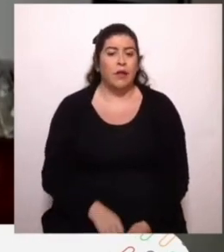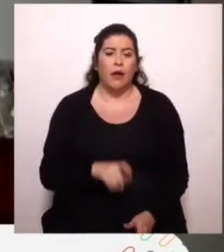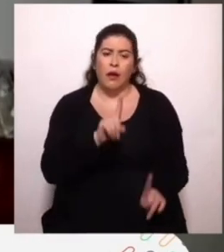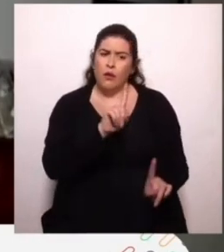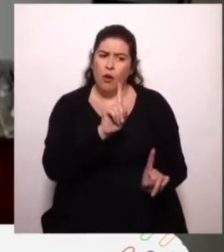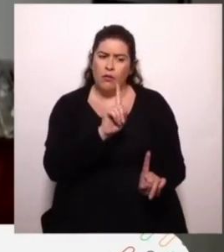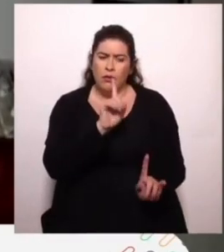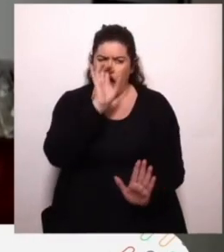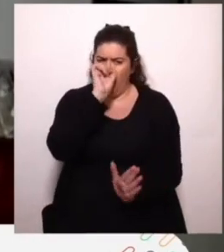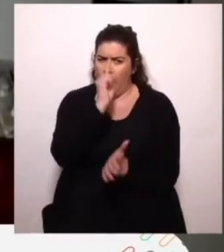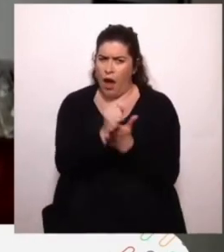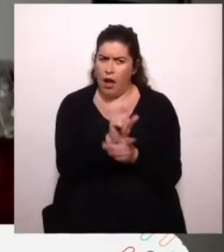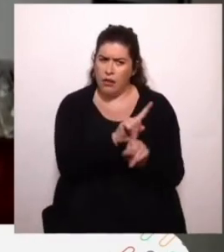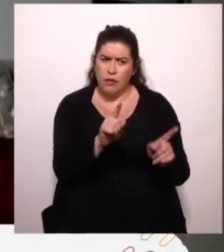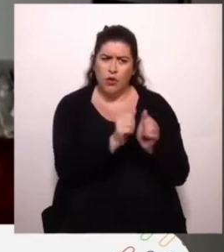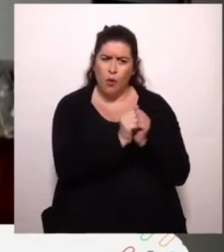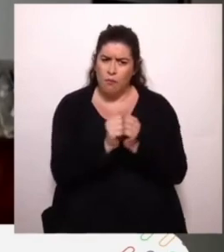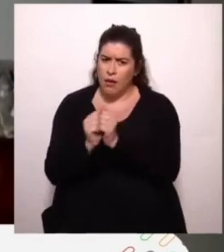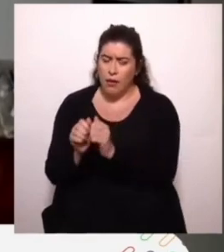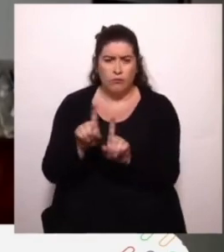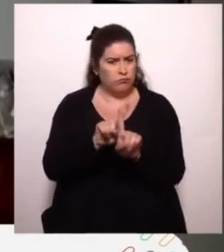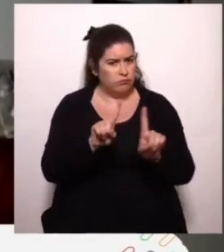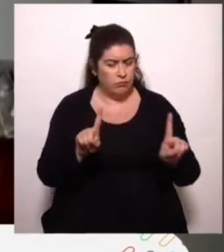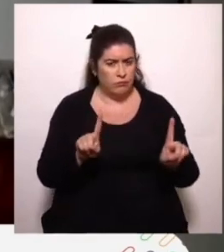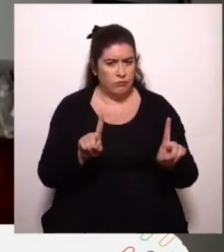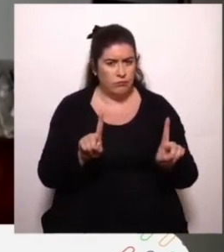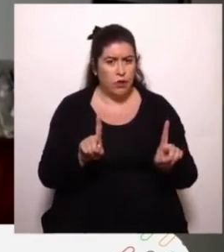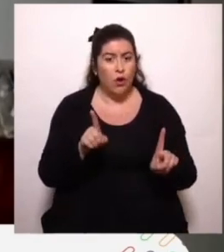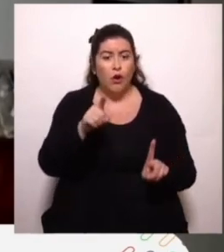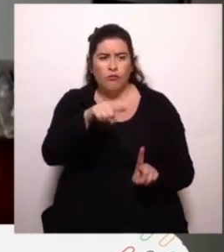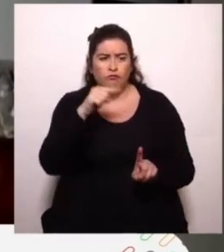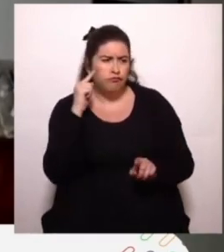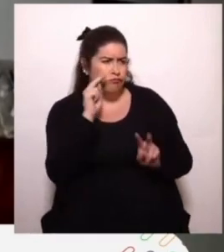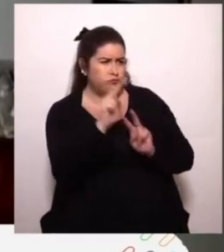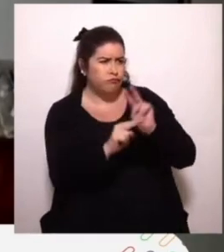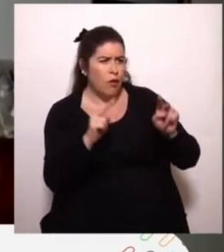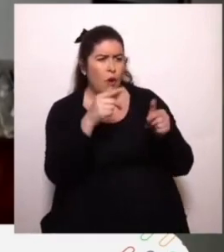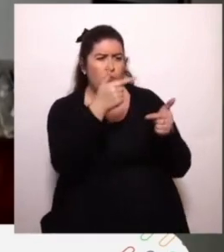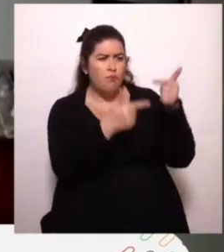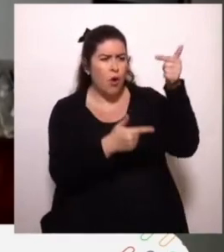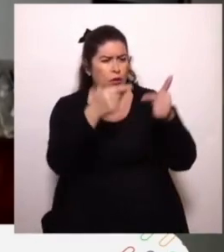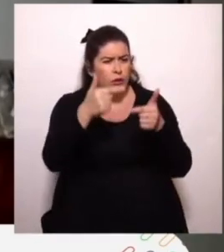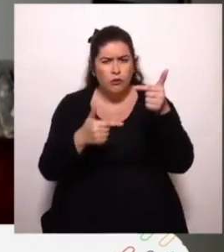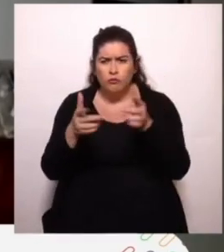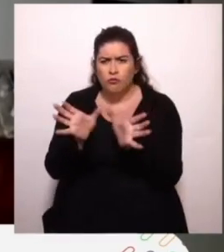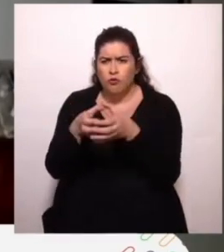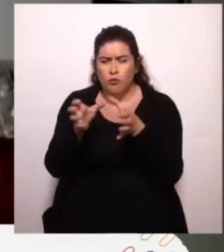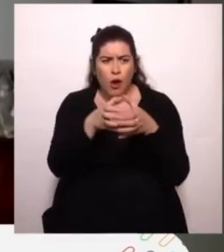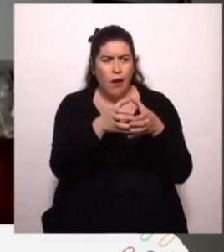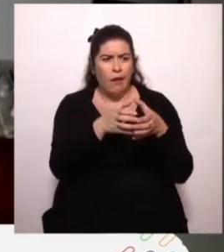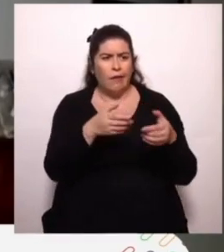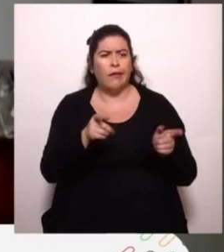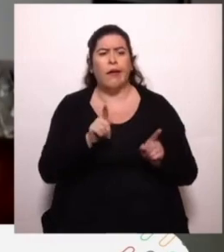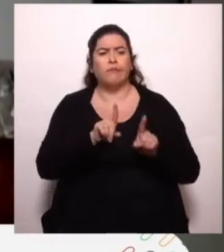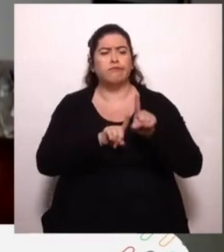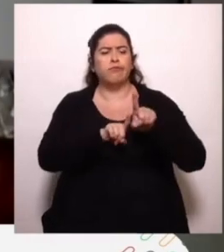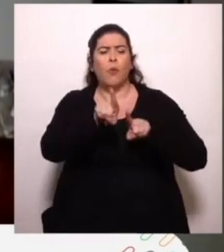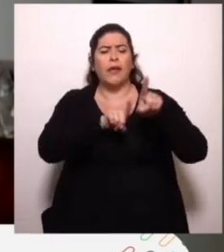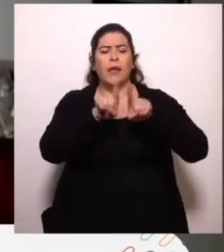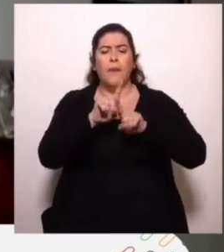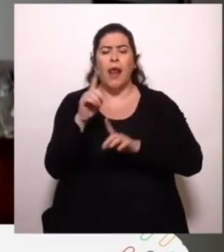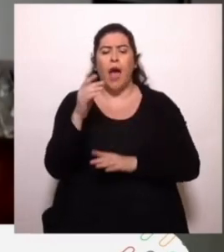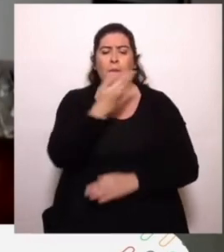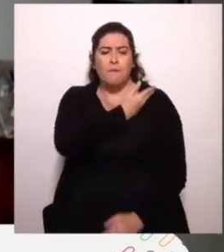compañeras y compañeros. Hoy escuchamos fuerzas políticas partidistas que compiten en primarias presidenciales